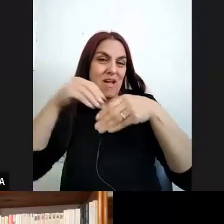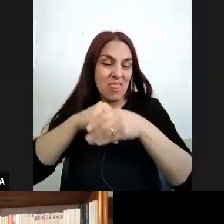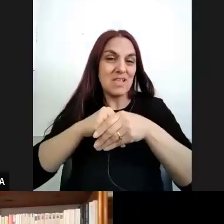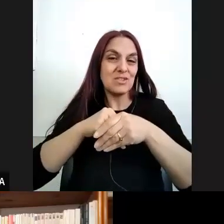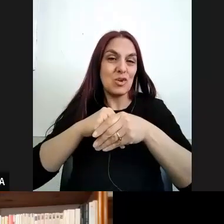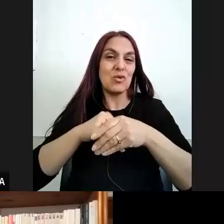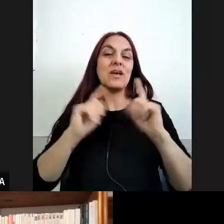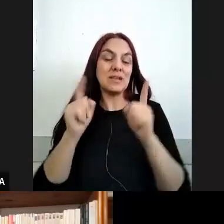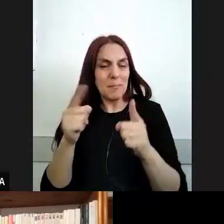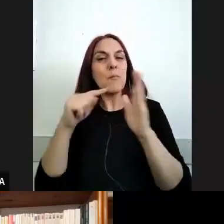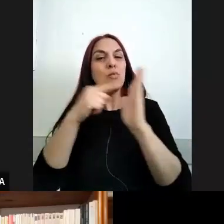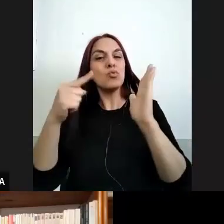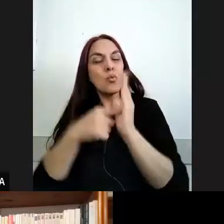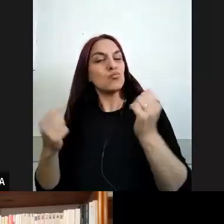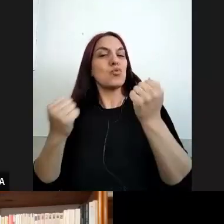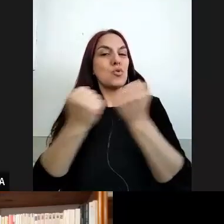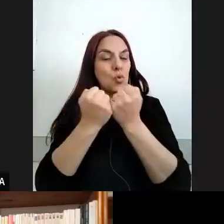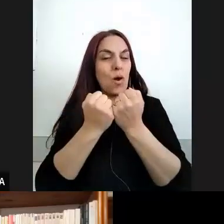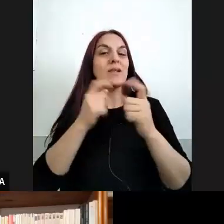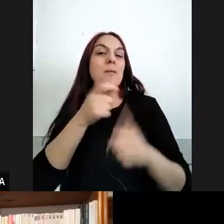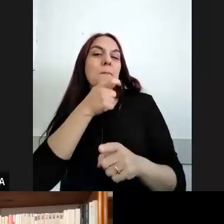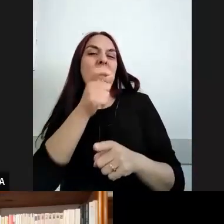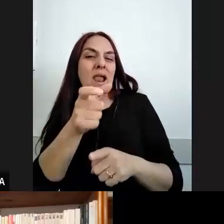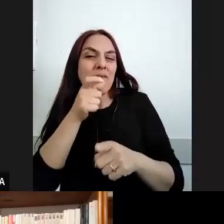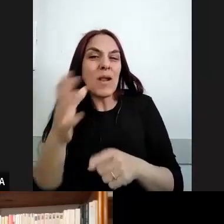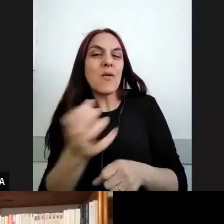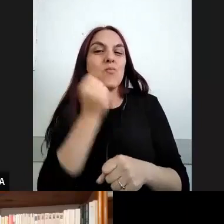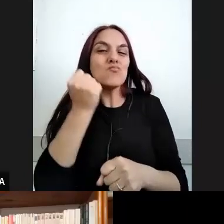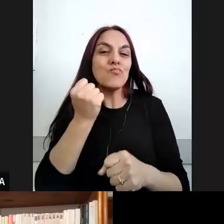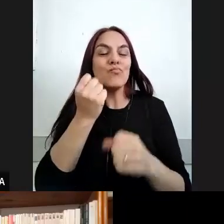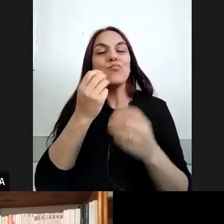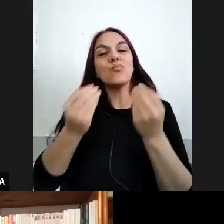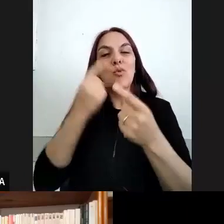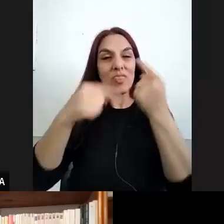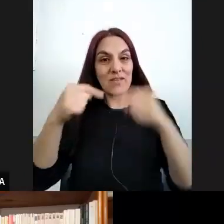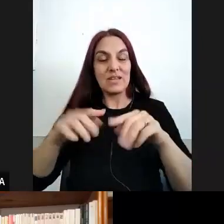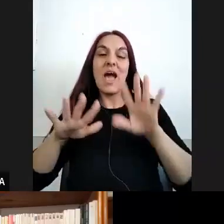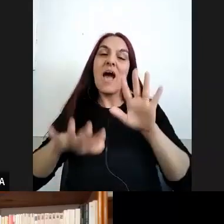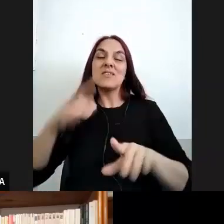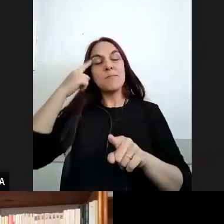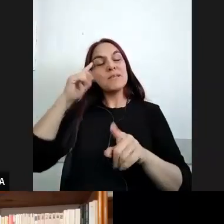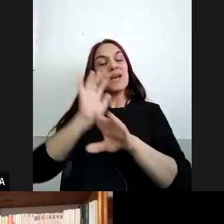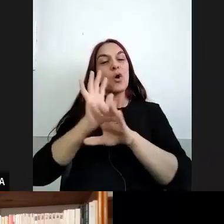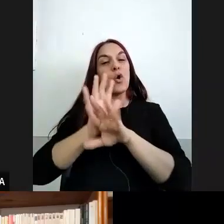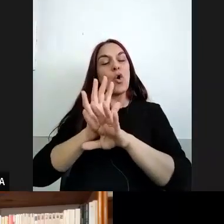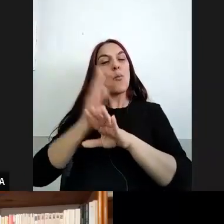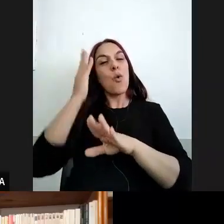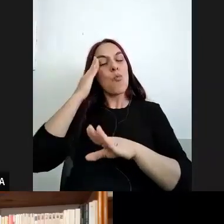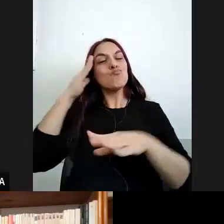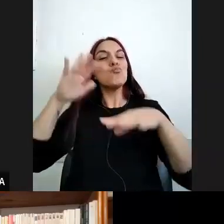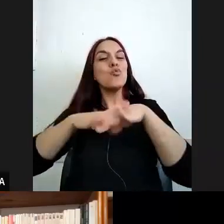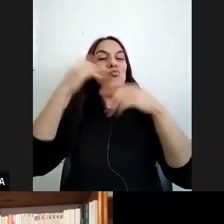anclajes y usos del término muchas veces se ha asimilado a la idea de multiculturalismo